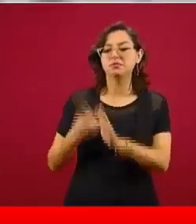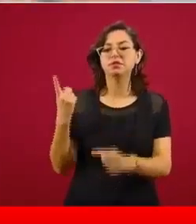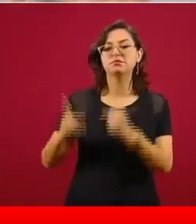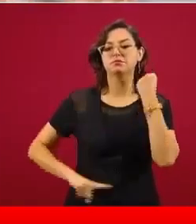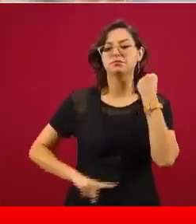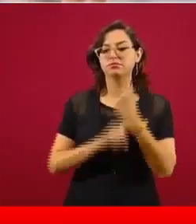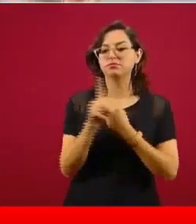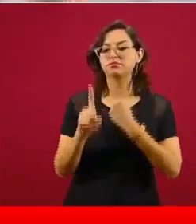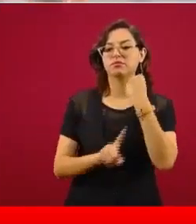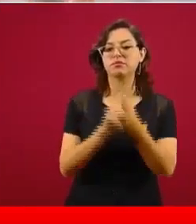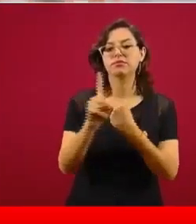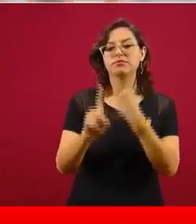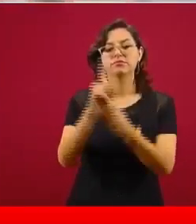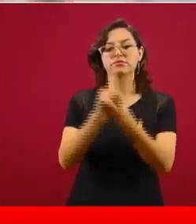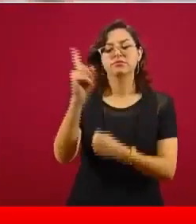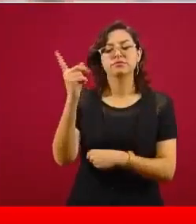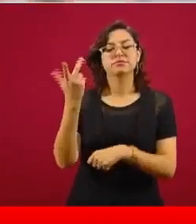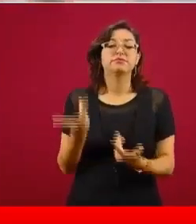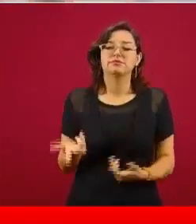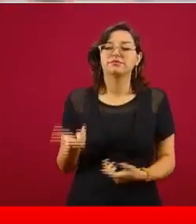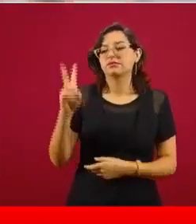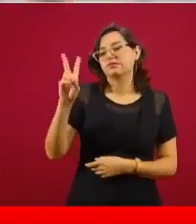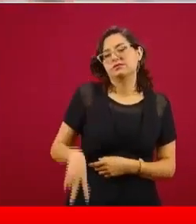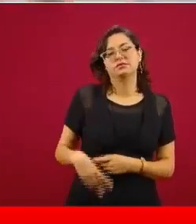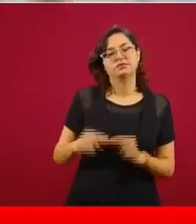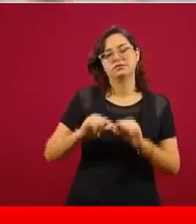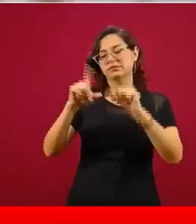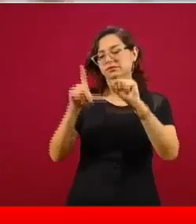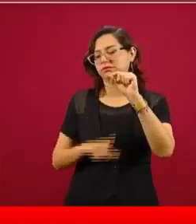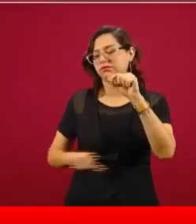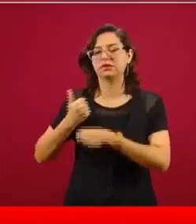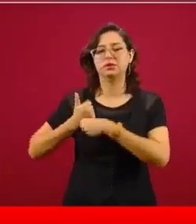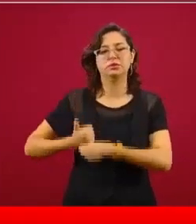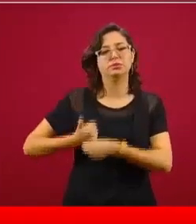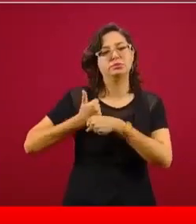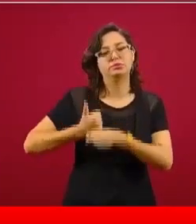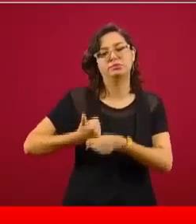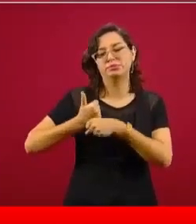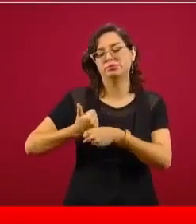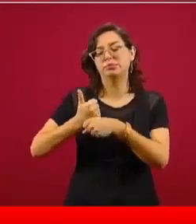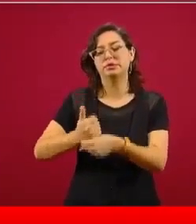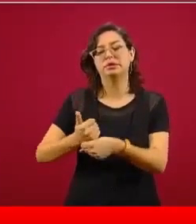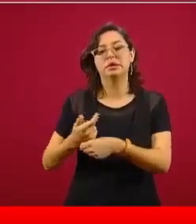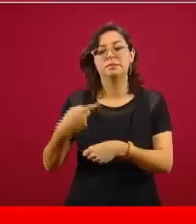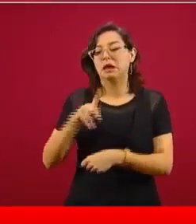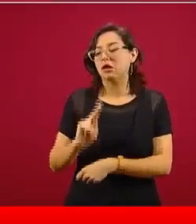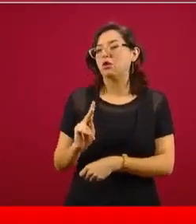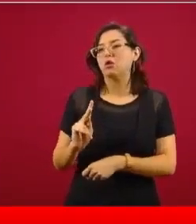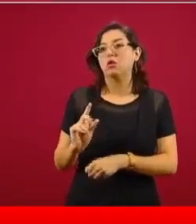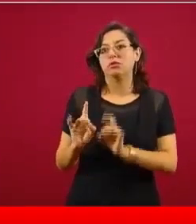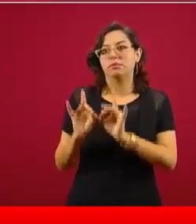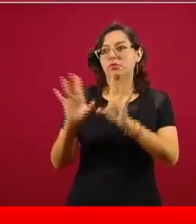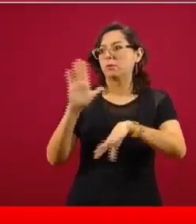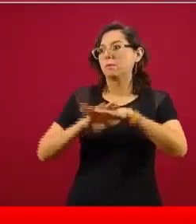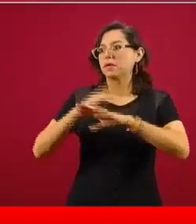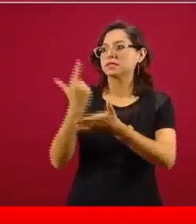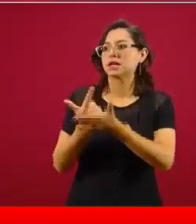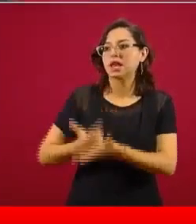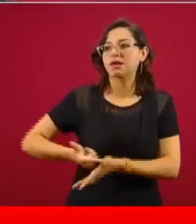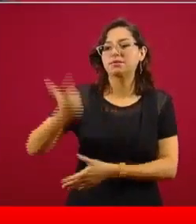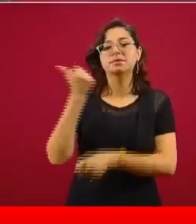verdad es que se vivió en crisis durante todo el periodo neoliberal, pero cuando se agravaba la crisis